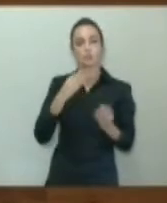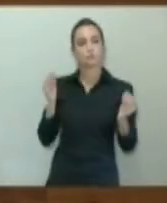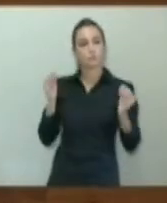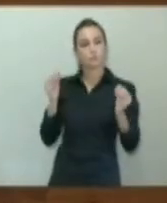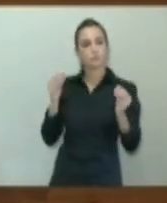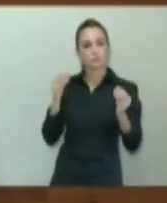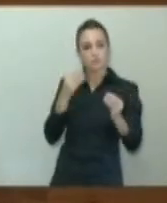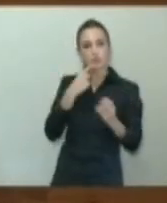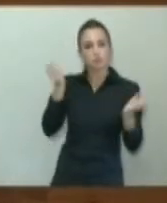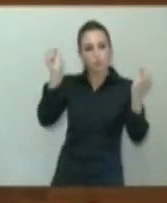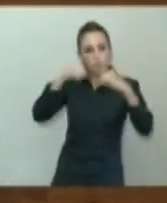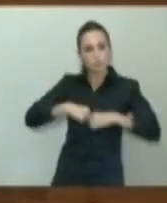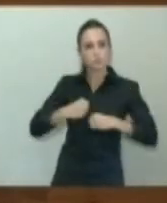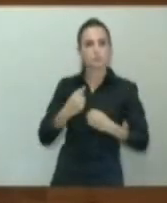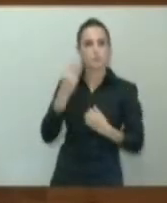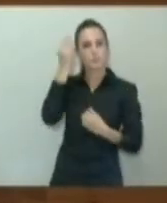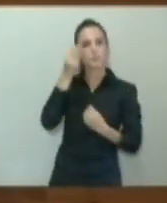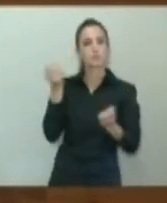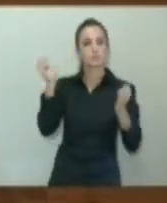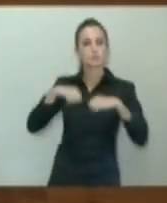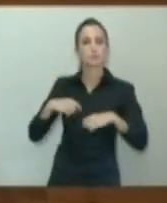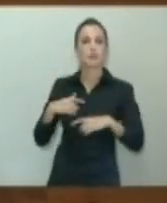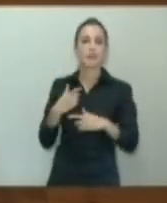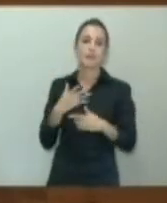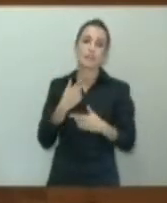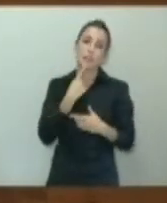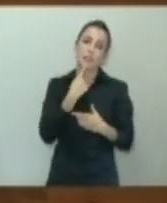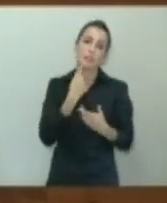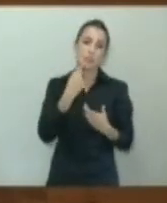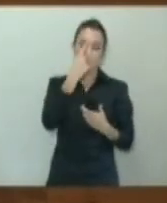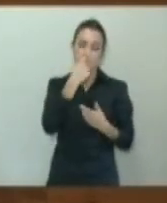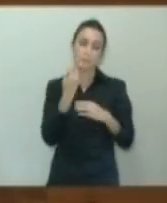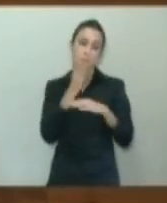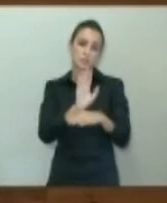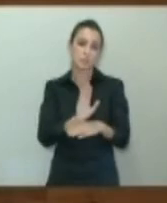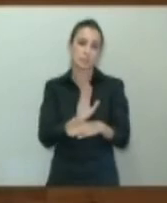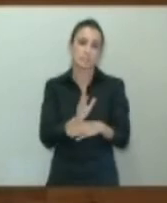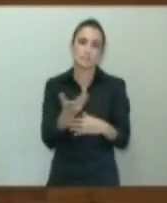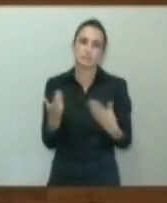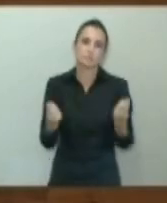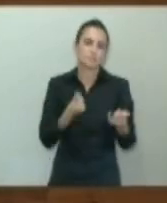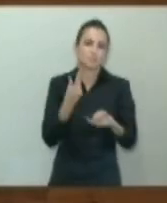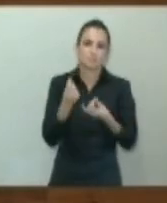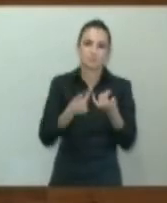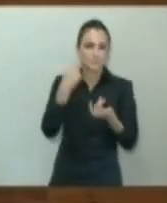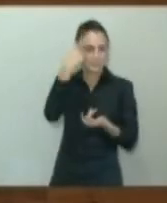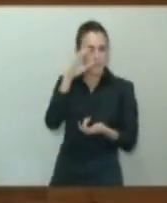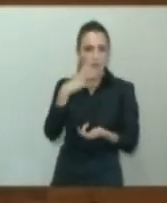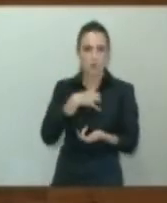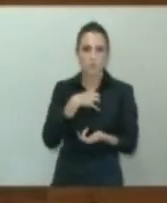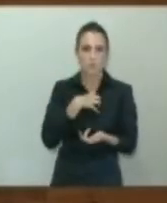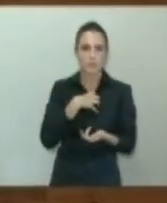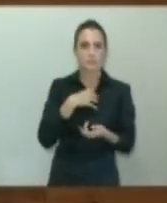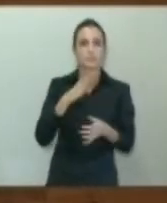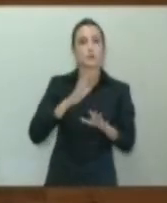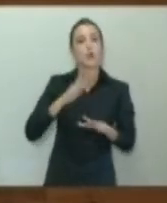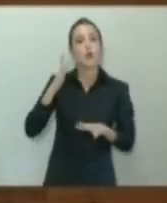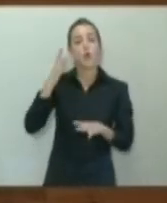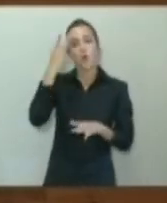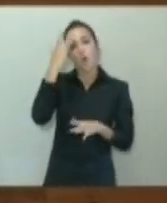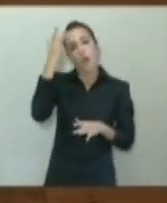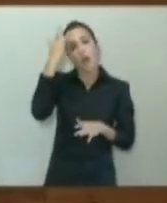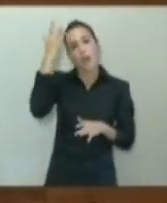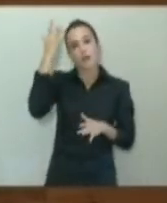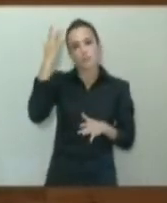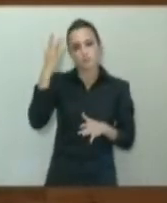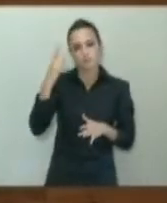transformaciones de los personajes a veces son absolutamente insospechadas. Y ojalá que se